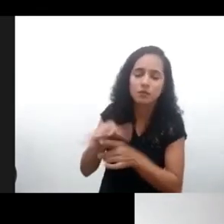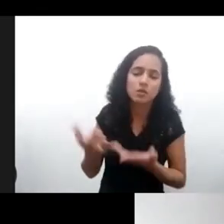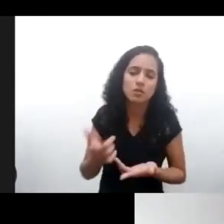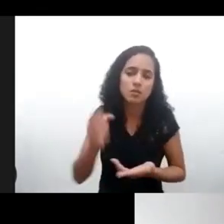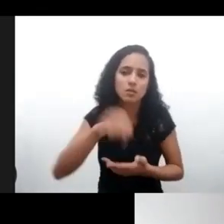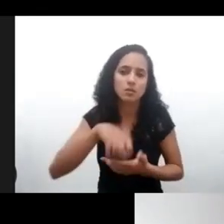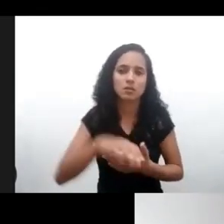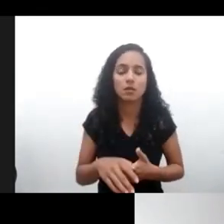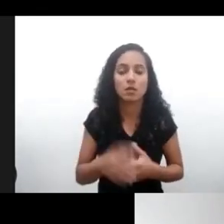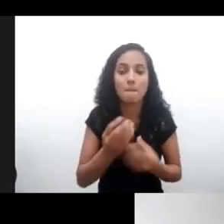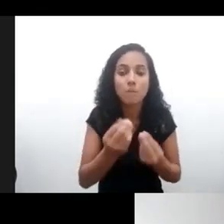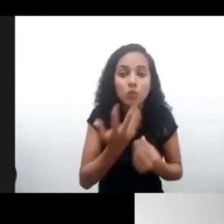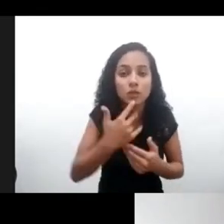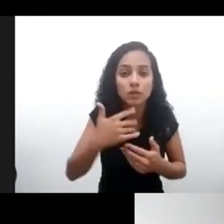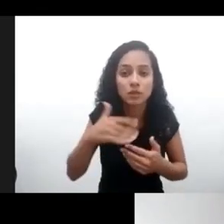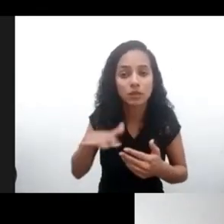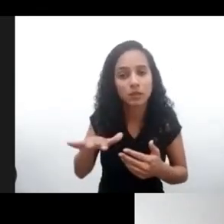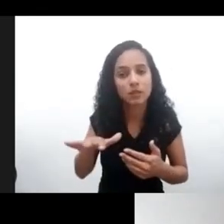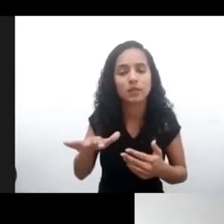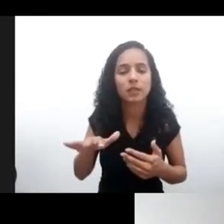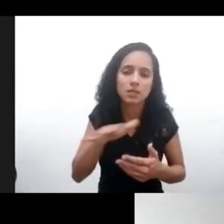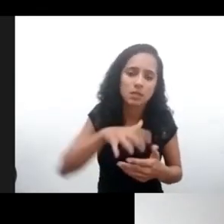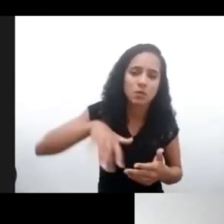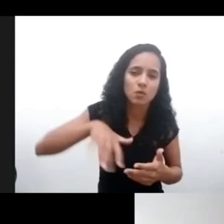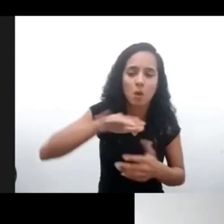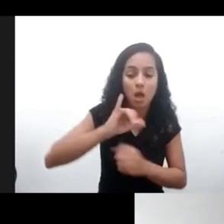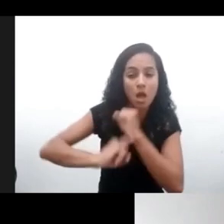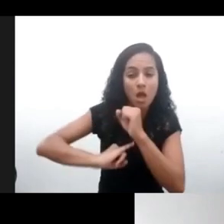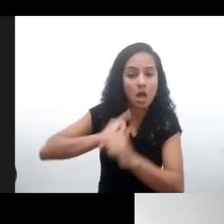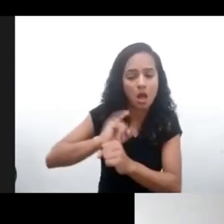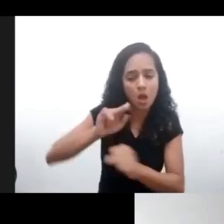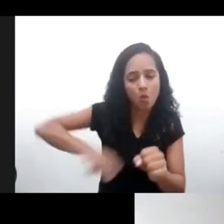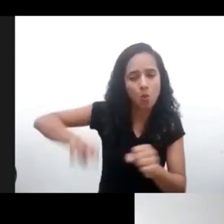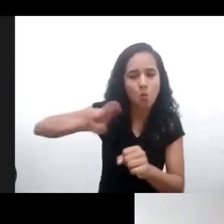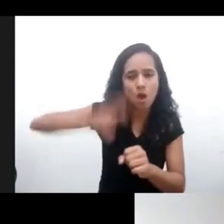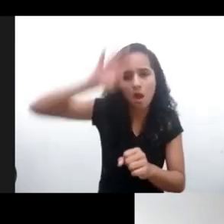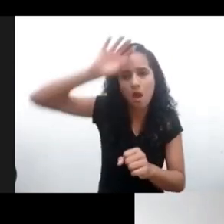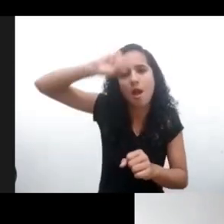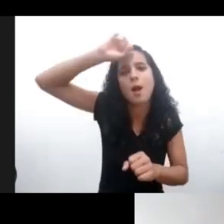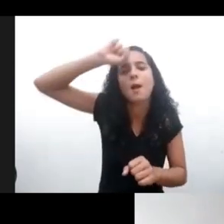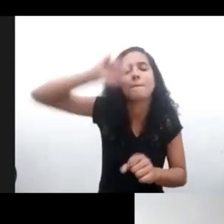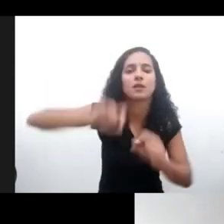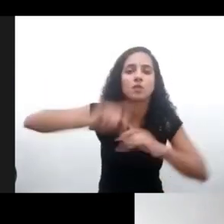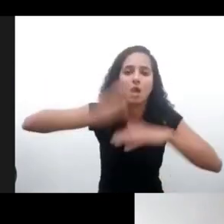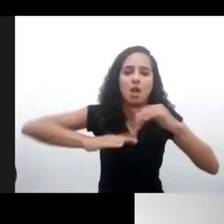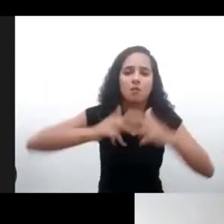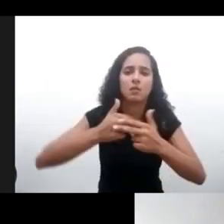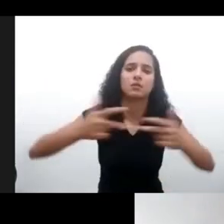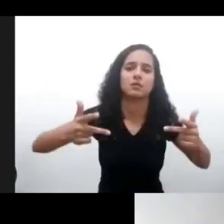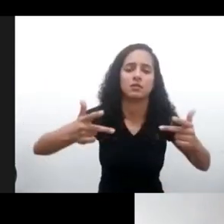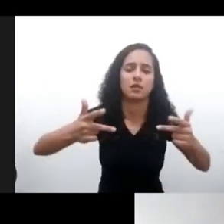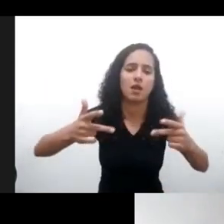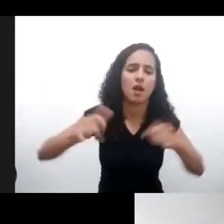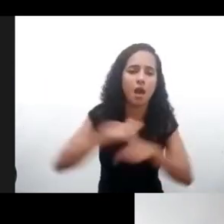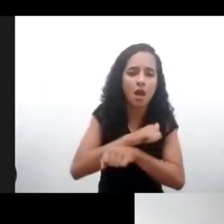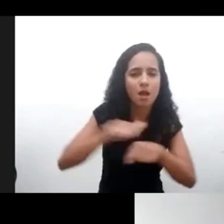ámbito digital, en su mayoría, aprenden sus habilidades o las adquieren en lugares de educación informal, como lo puede